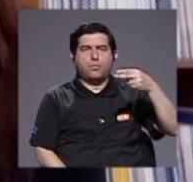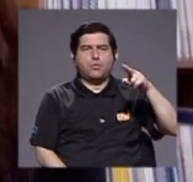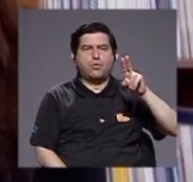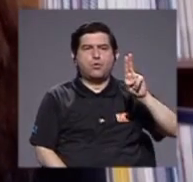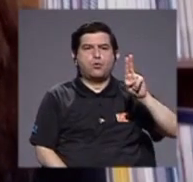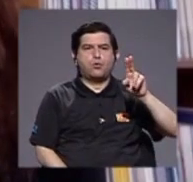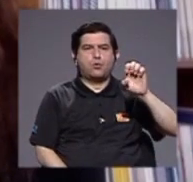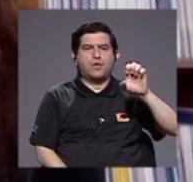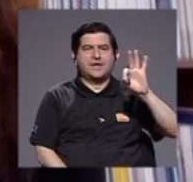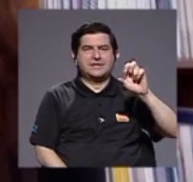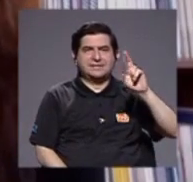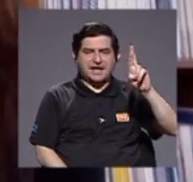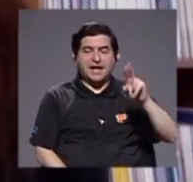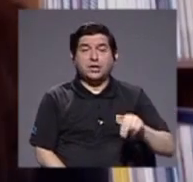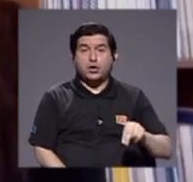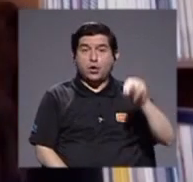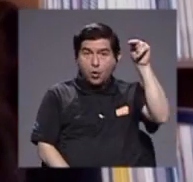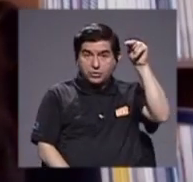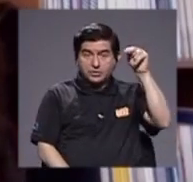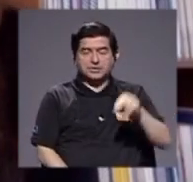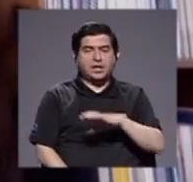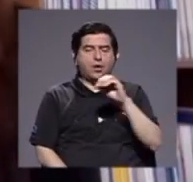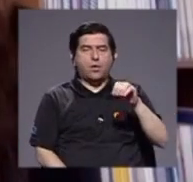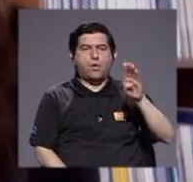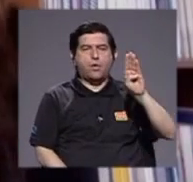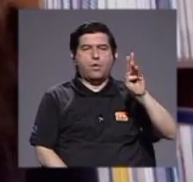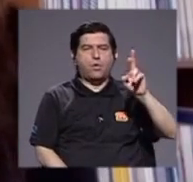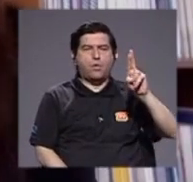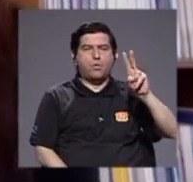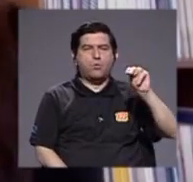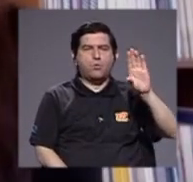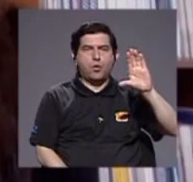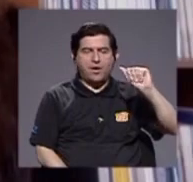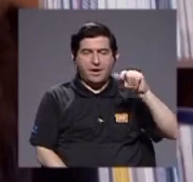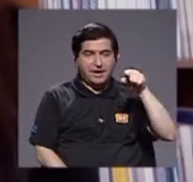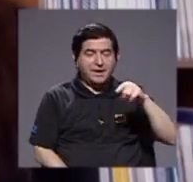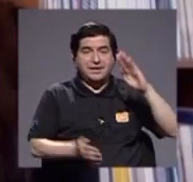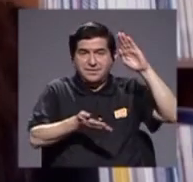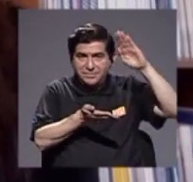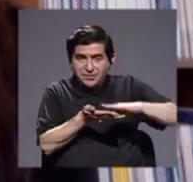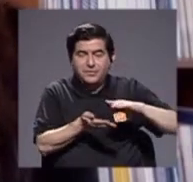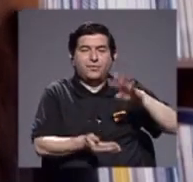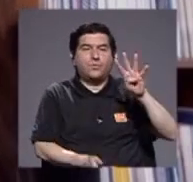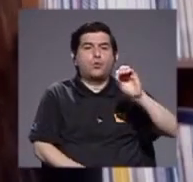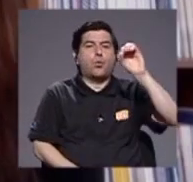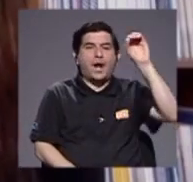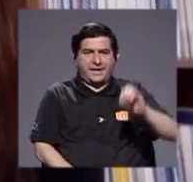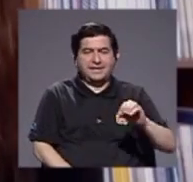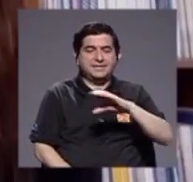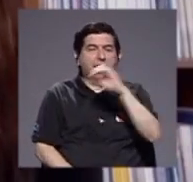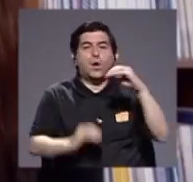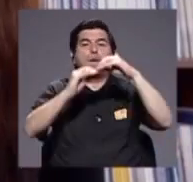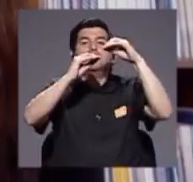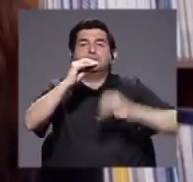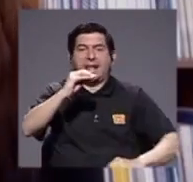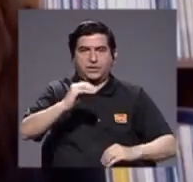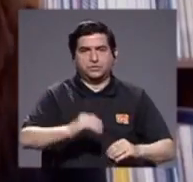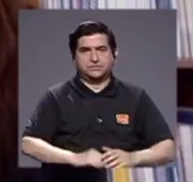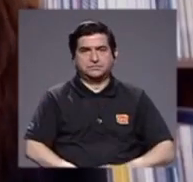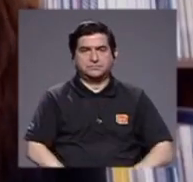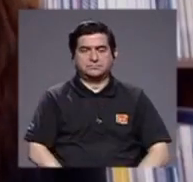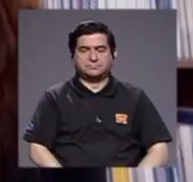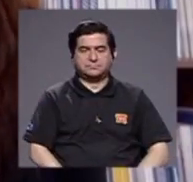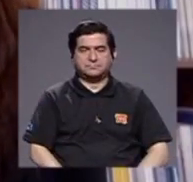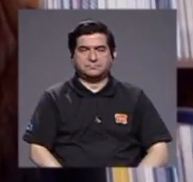norte eso baja o en la brunca esa conectividad baja al 40% o menos, ¿verdad?